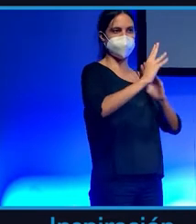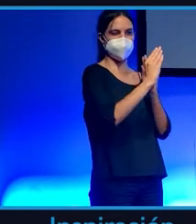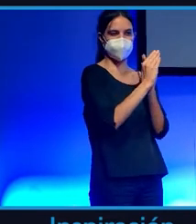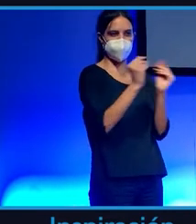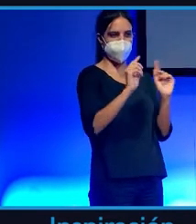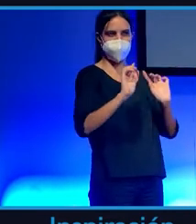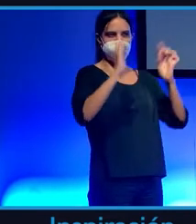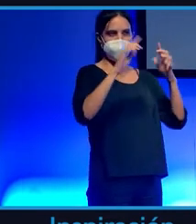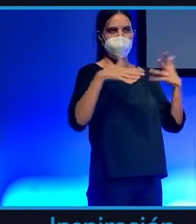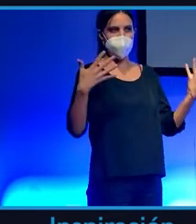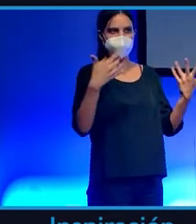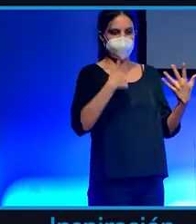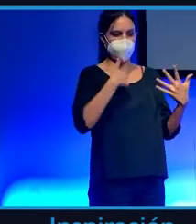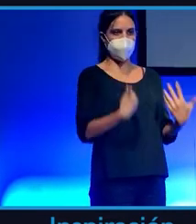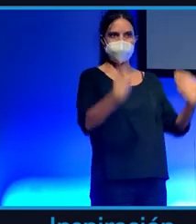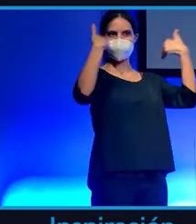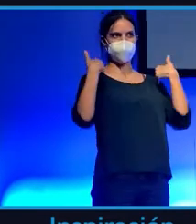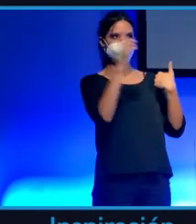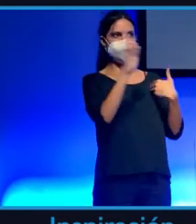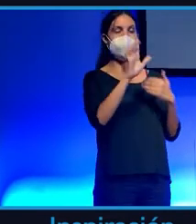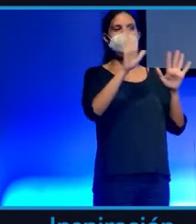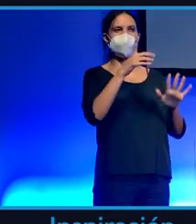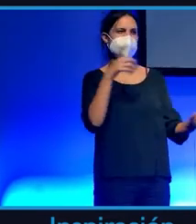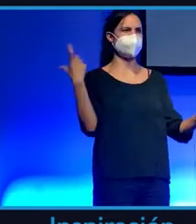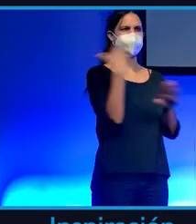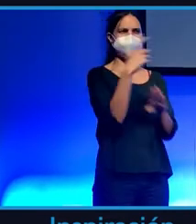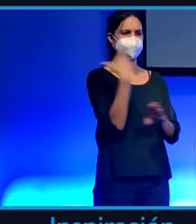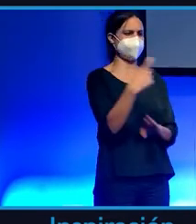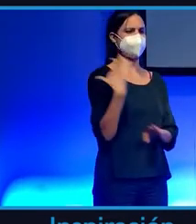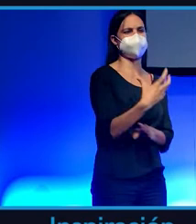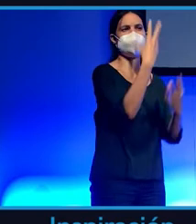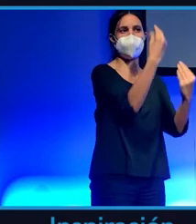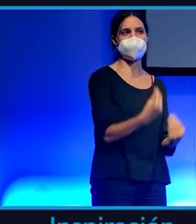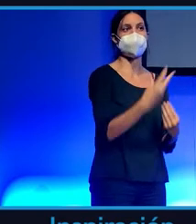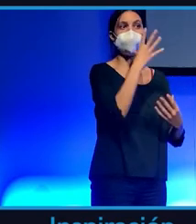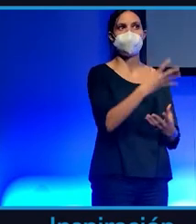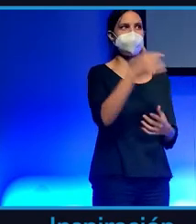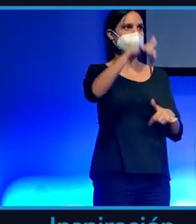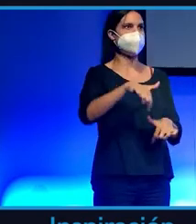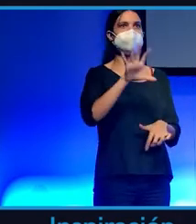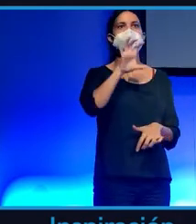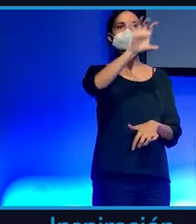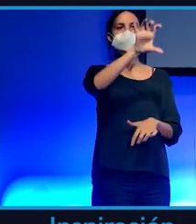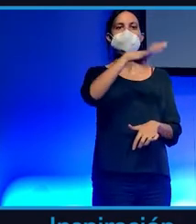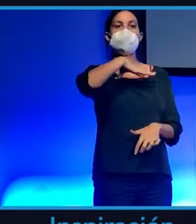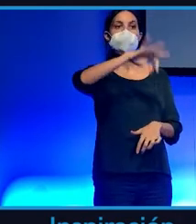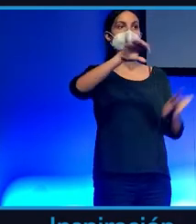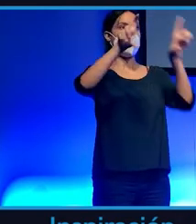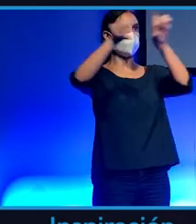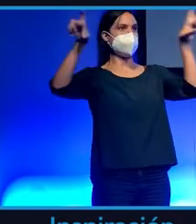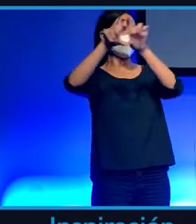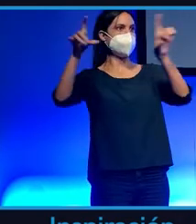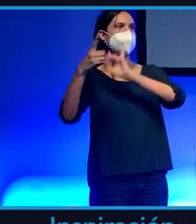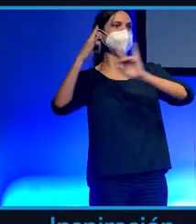fue irresponsable. Tuve todo tipo de insultos y tal porque estamos en un país en el que curiosamente la gente puede recomendar telefónica que ha bajado un 70% en los últimos años